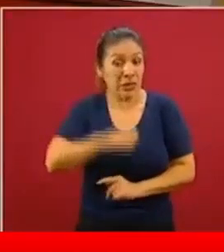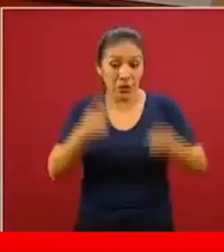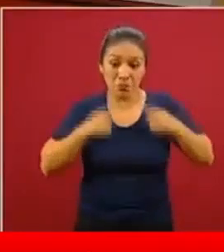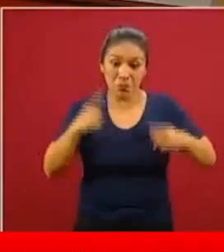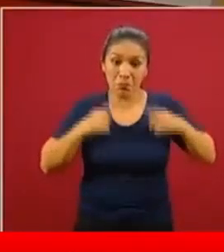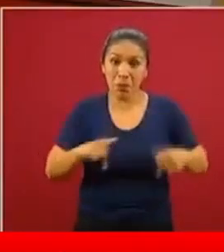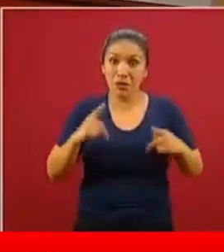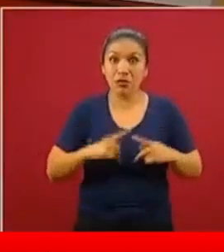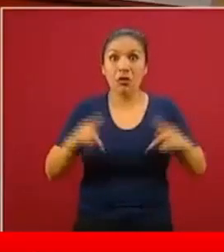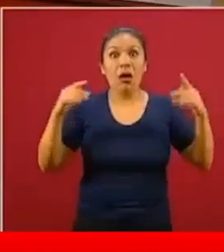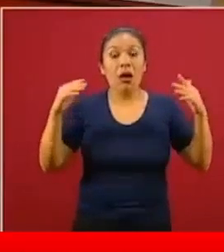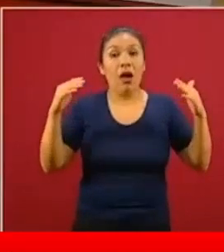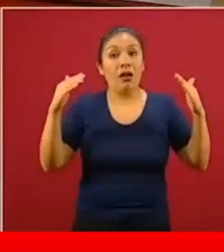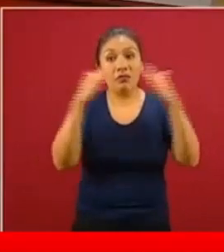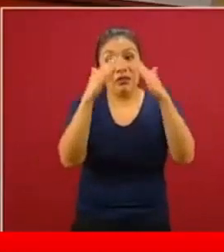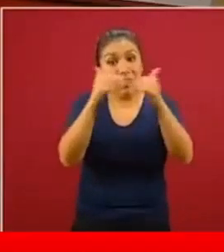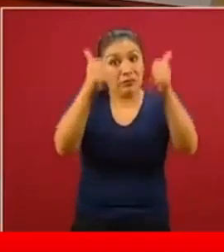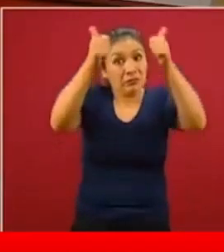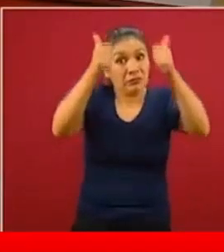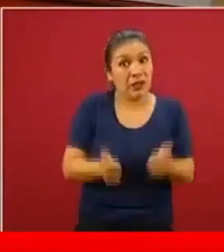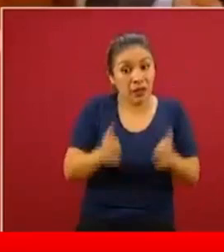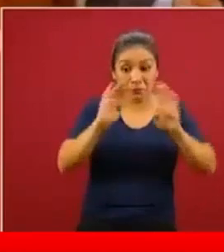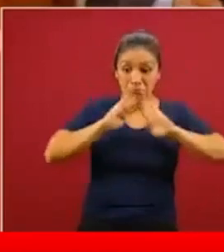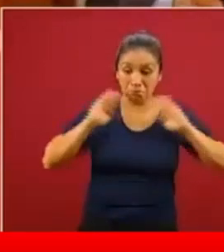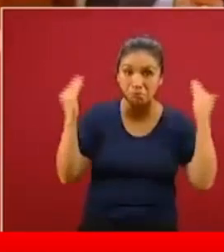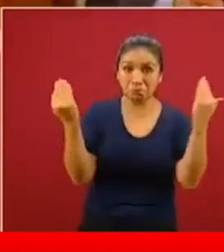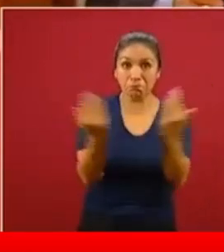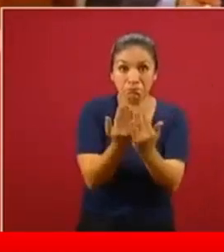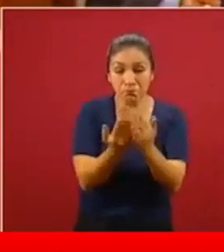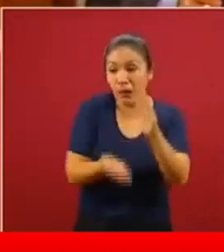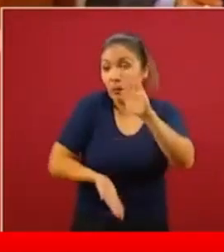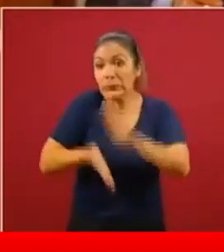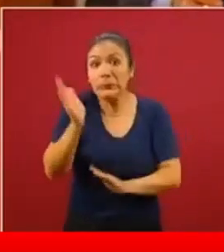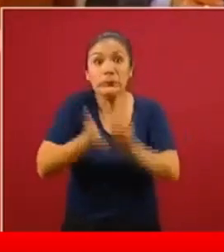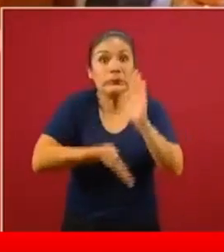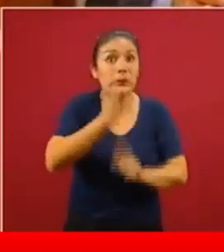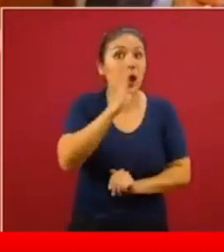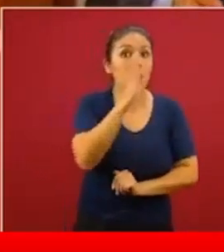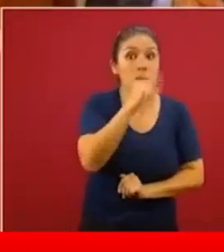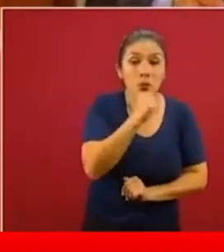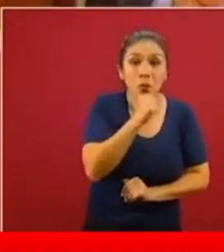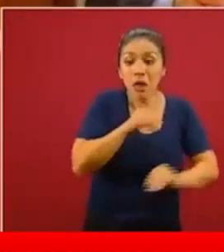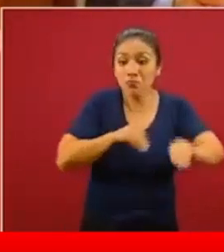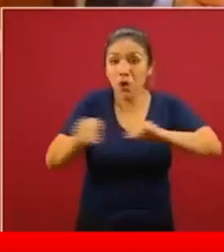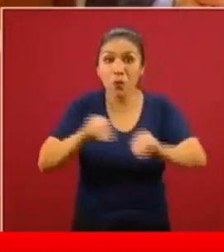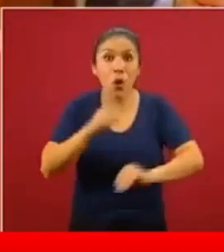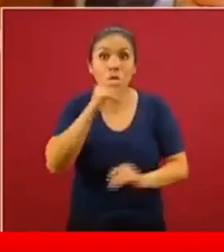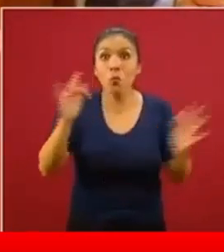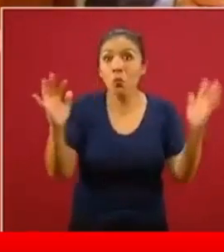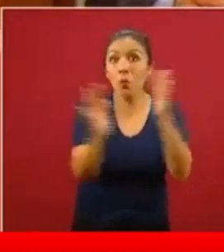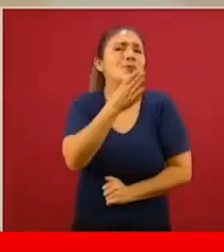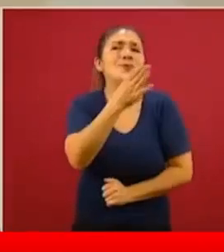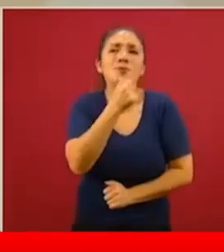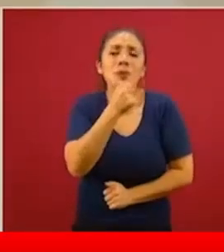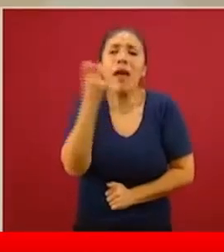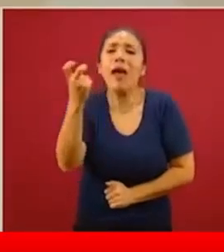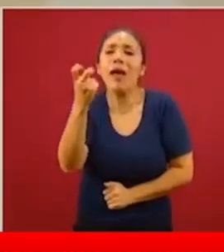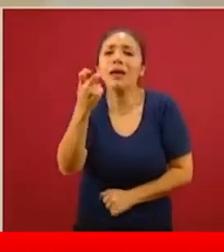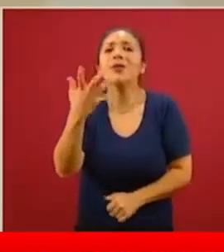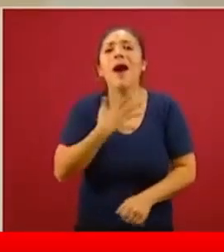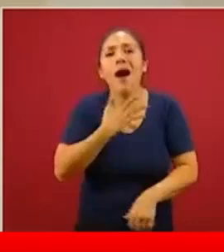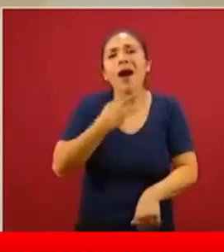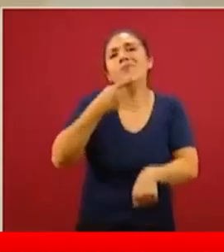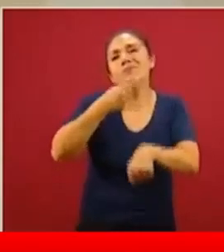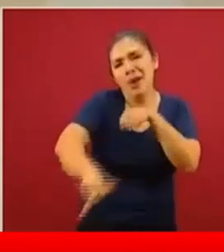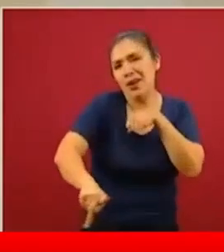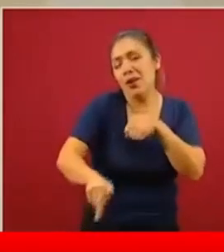en este estado de limitación de su movilidad en el espacio público, no se puede. En una